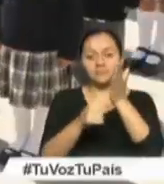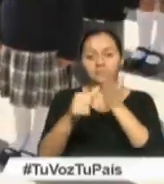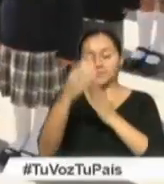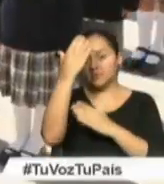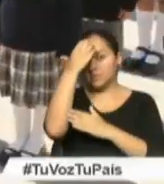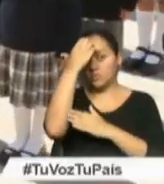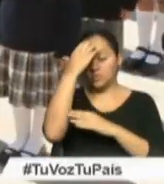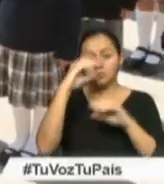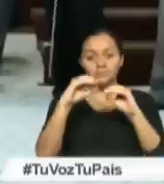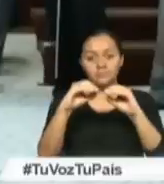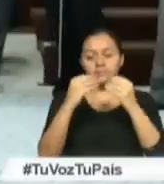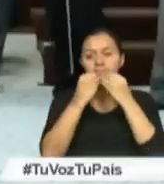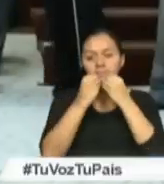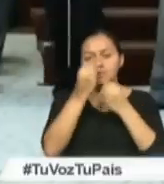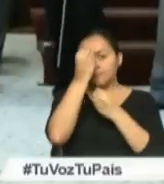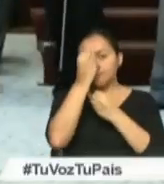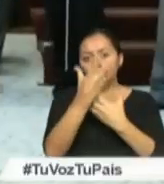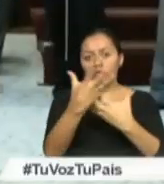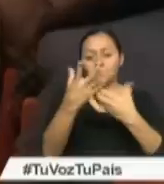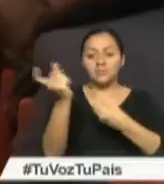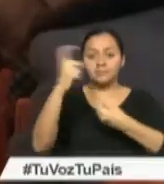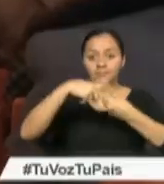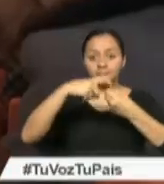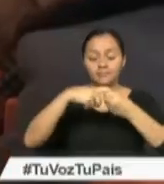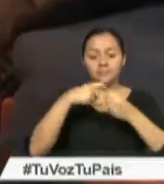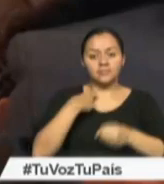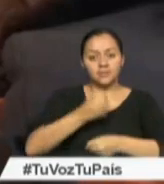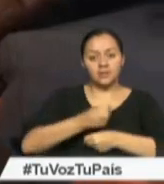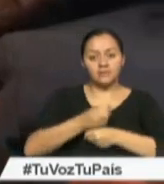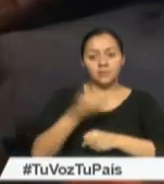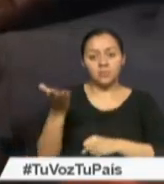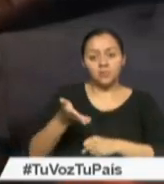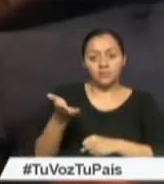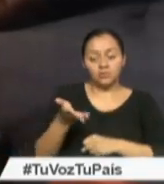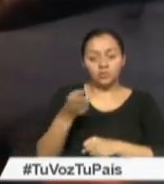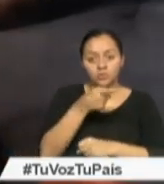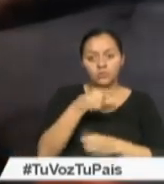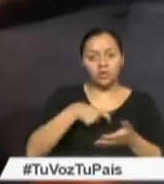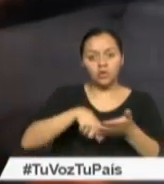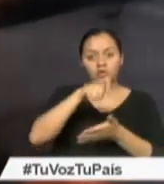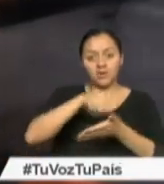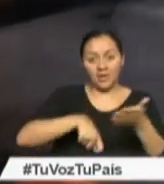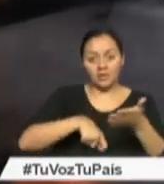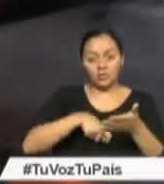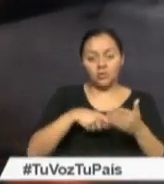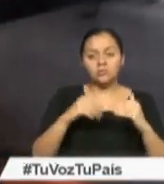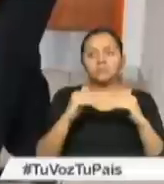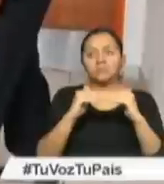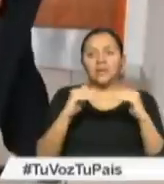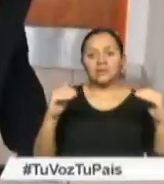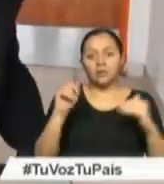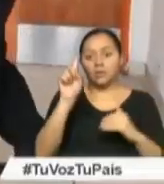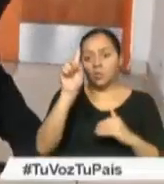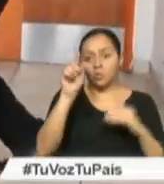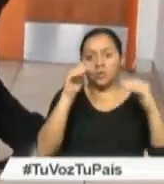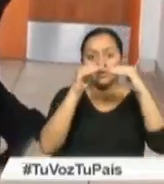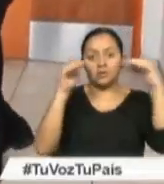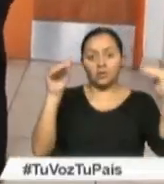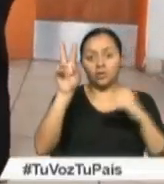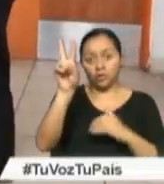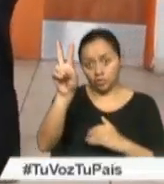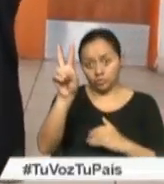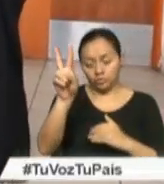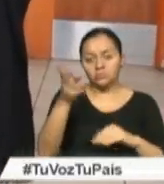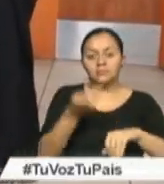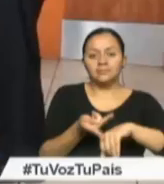informó que los docentes vinculados al Magisterio Fiscal con modalidad de contratos tipo 1 y 2 pasarán a una nueva